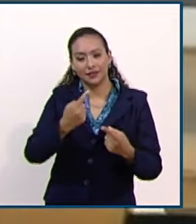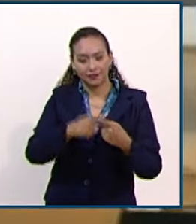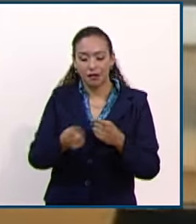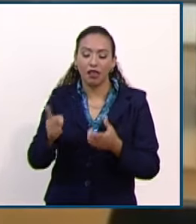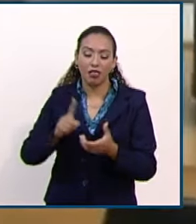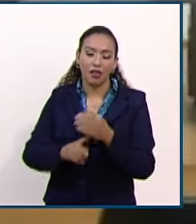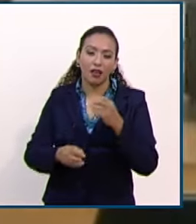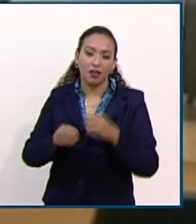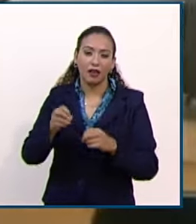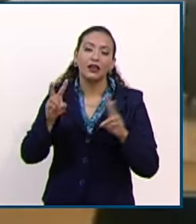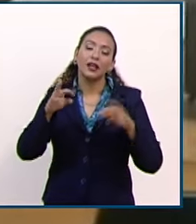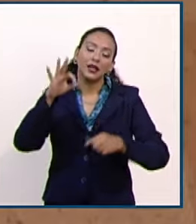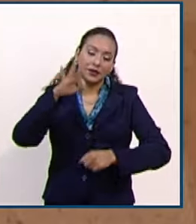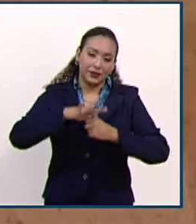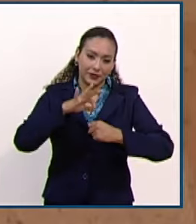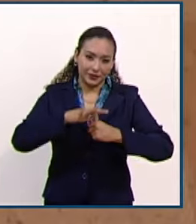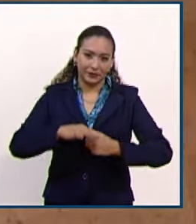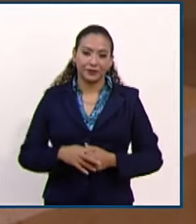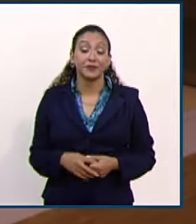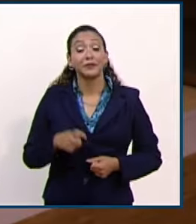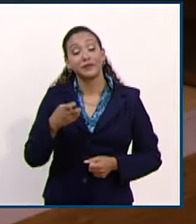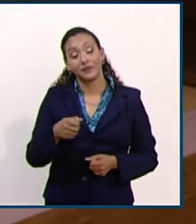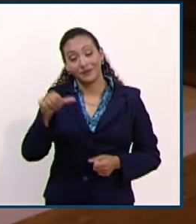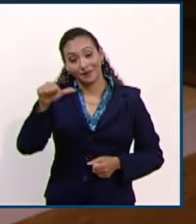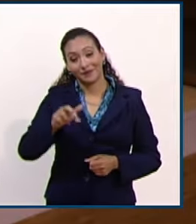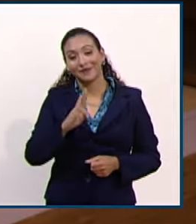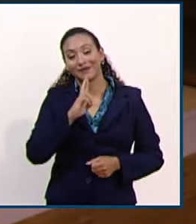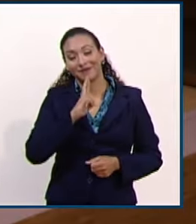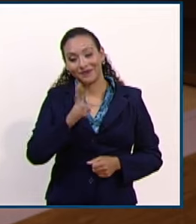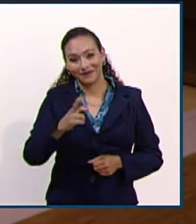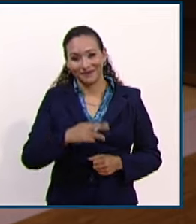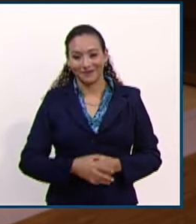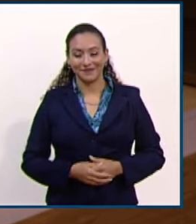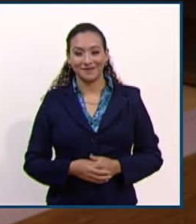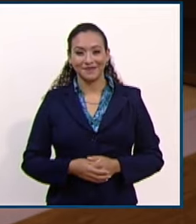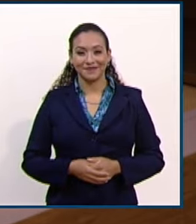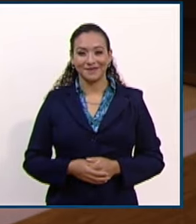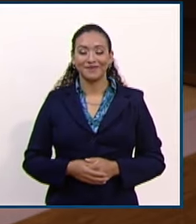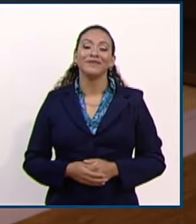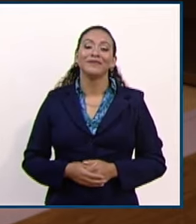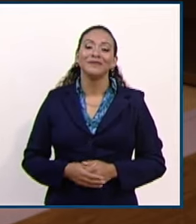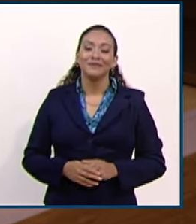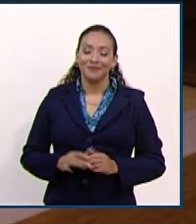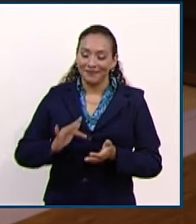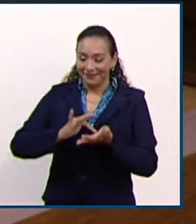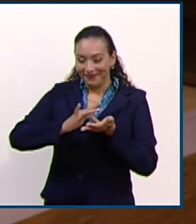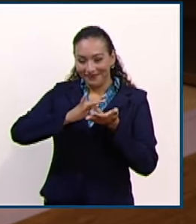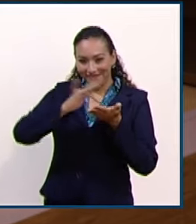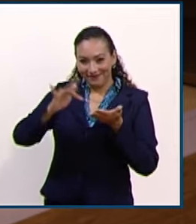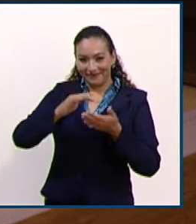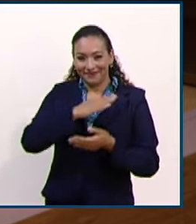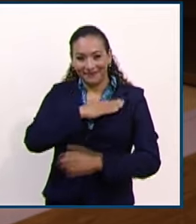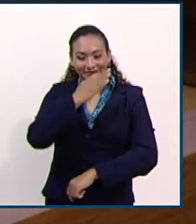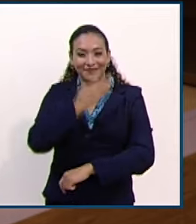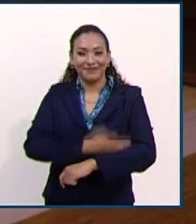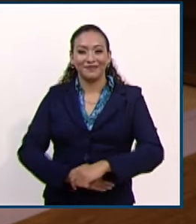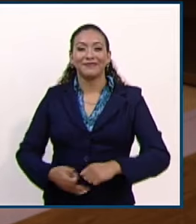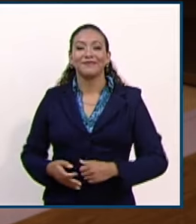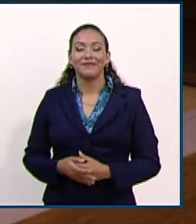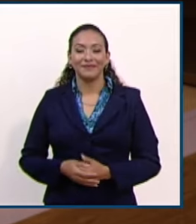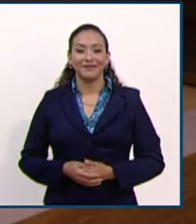Tribunal en materia electoral. Es el reporte que tenemos al momento. Ya estamos enterados, Laura, muchas gracias. Muy buenas tardes.